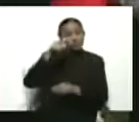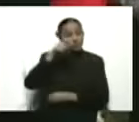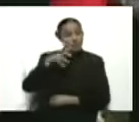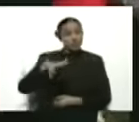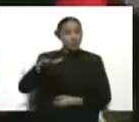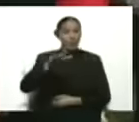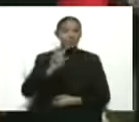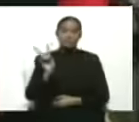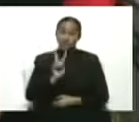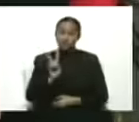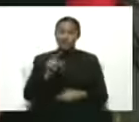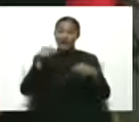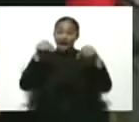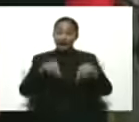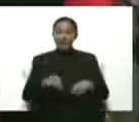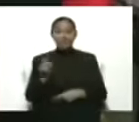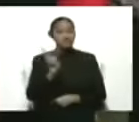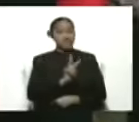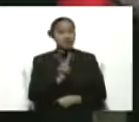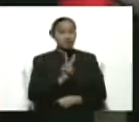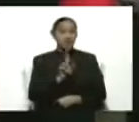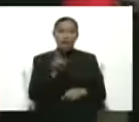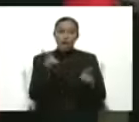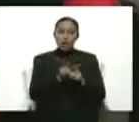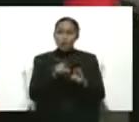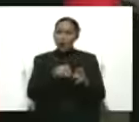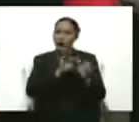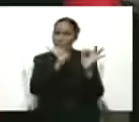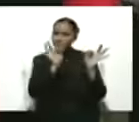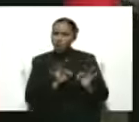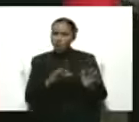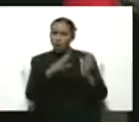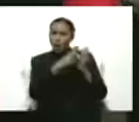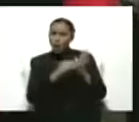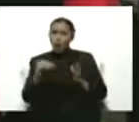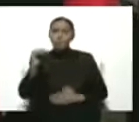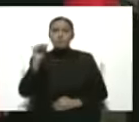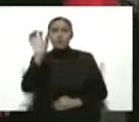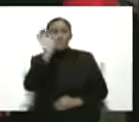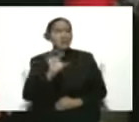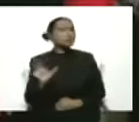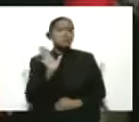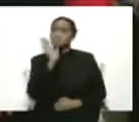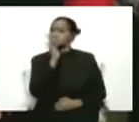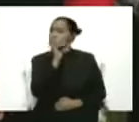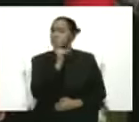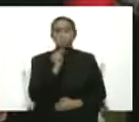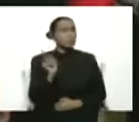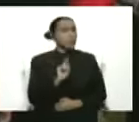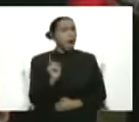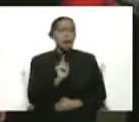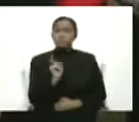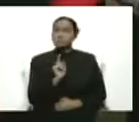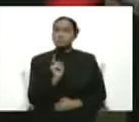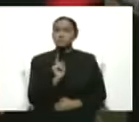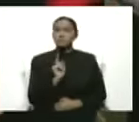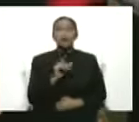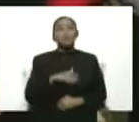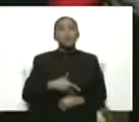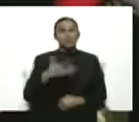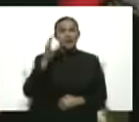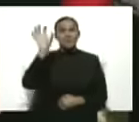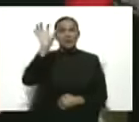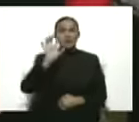aquí en Venezuela. Eso no ocurre, lamentándolo mucho, en otros países, ni muchos países esos que critican y que